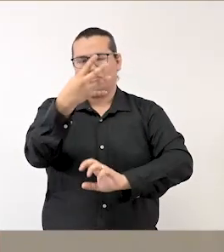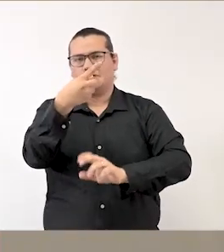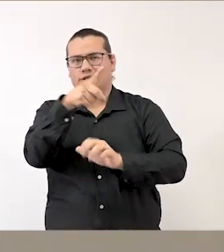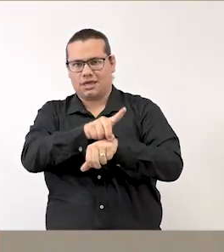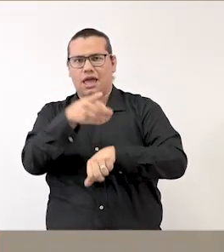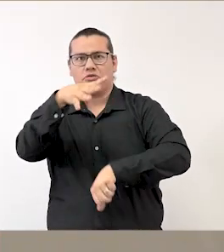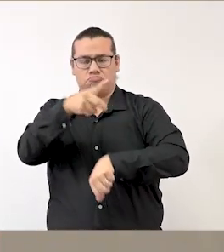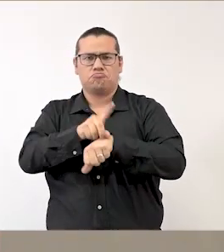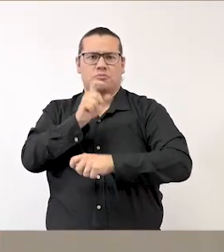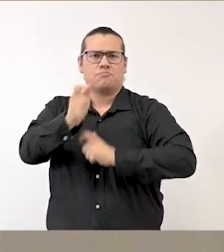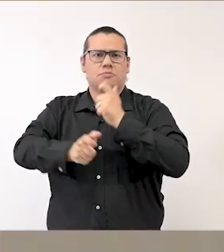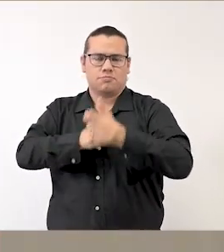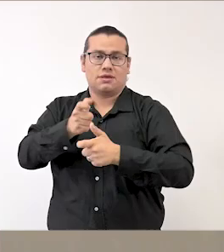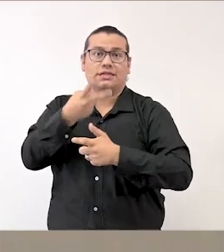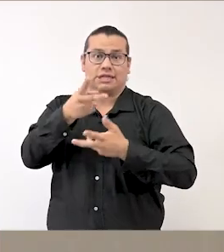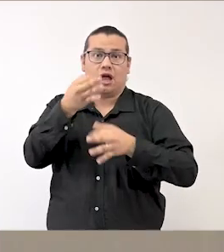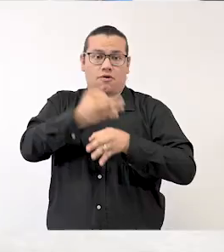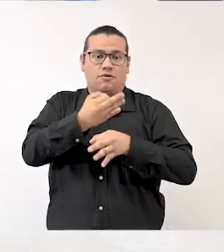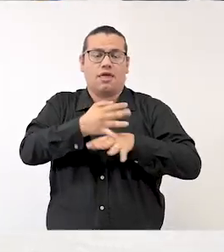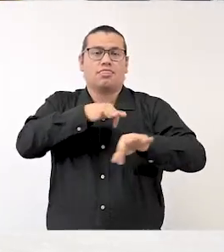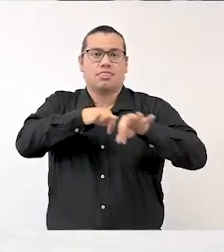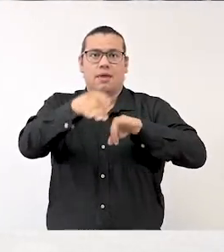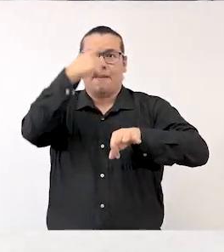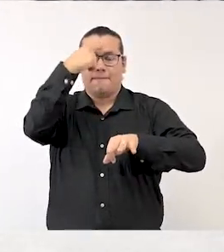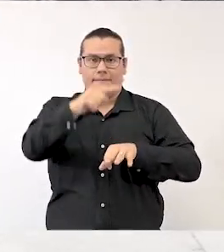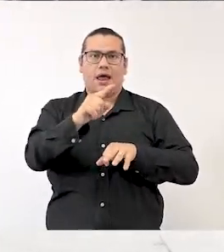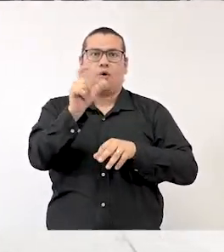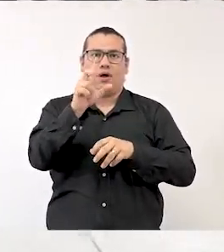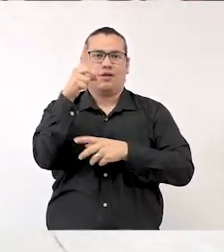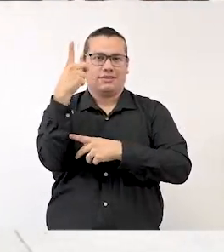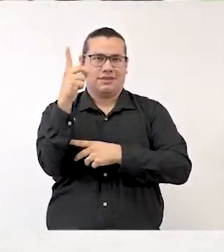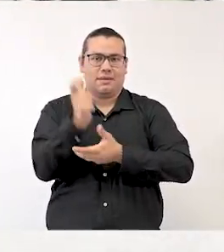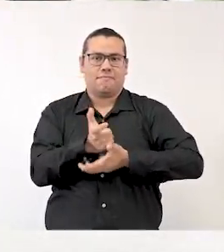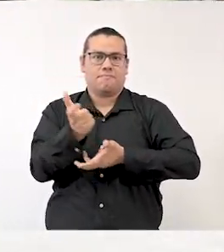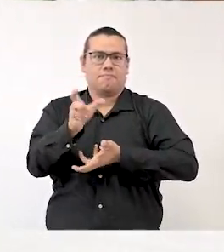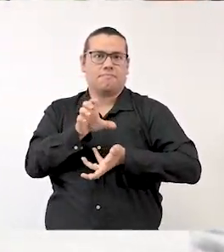para que las prestaciones de fin de año puedan cubrirse con puntualidad.